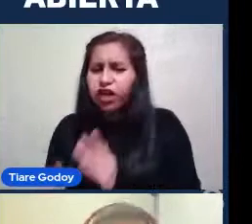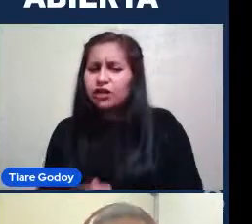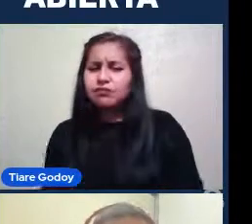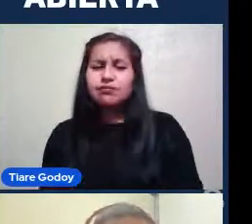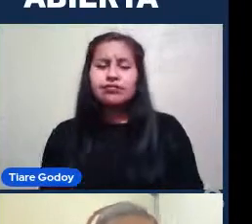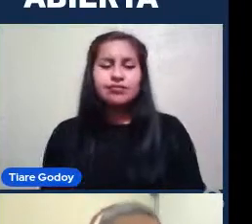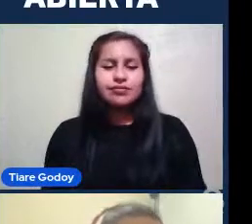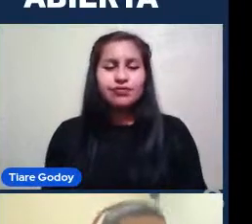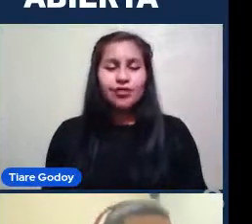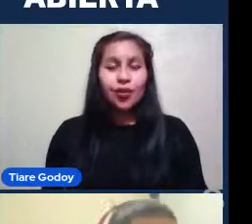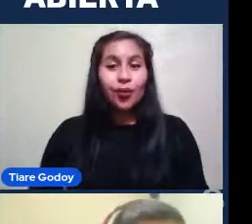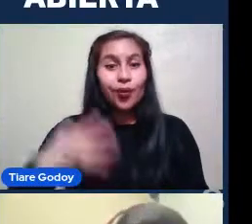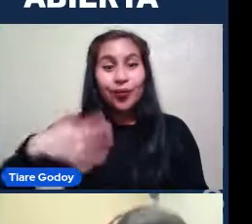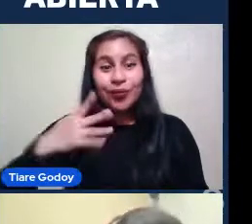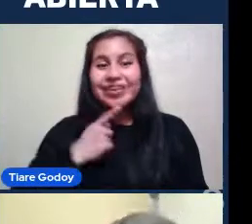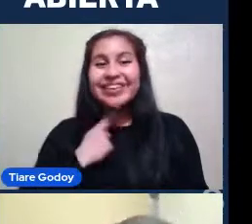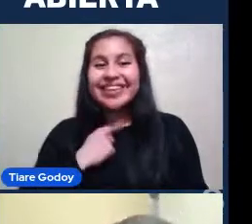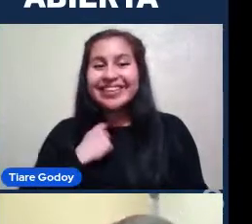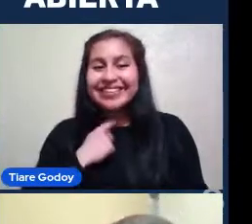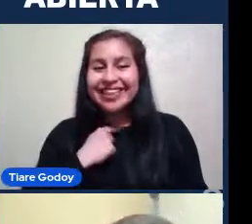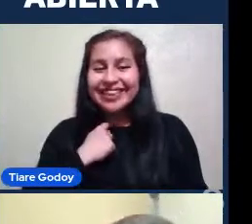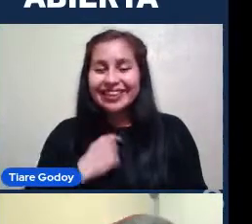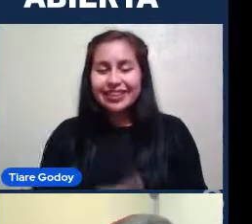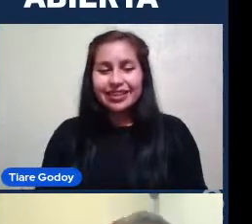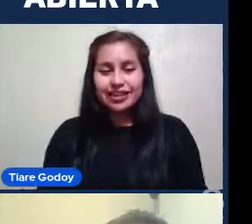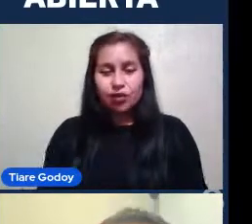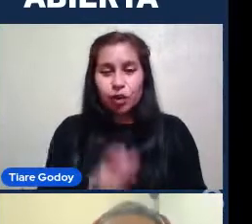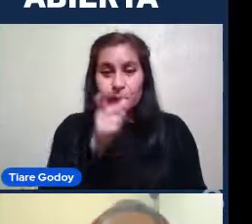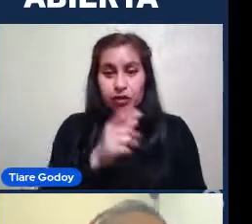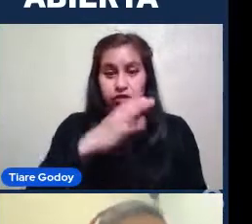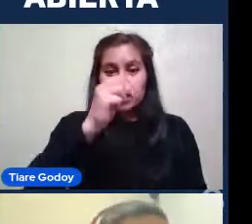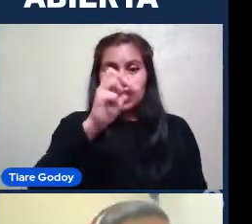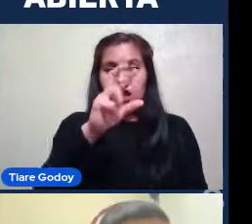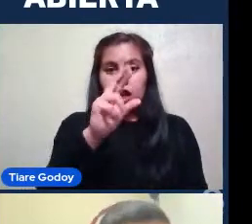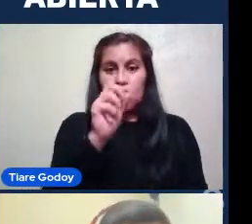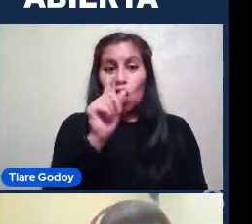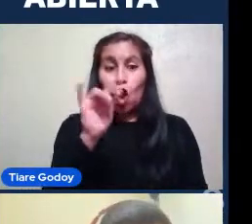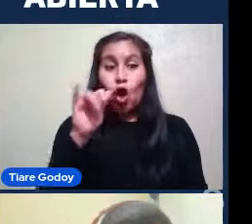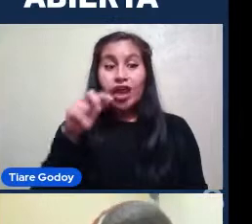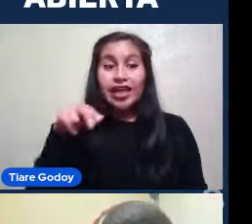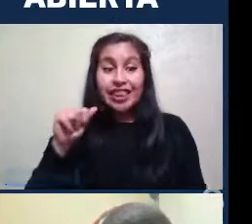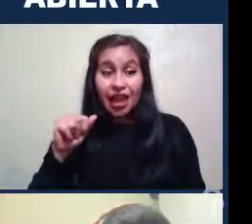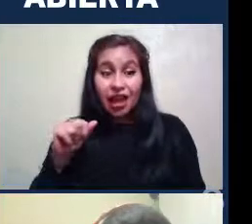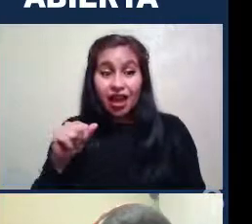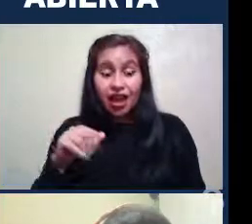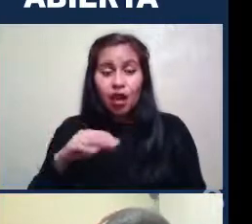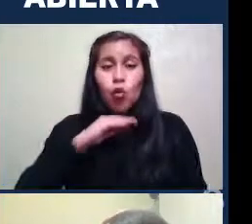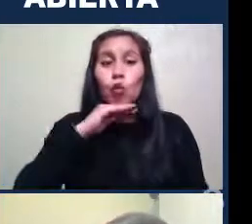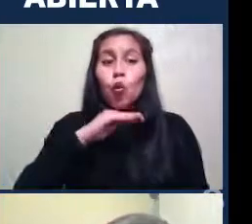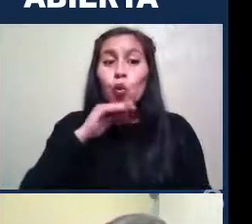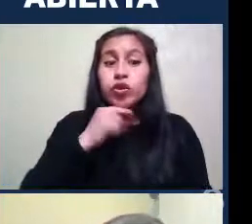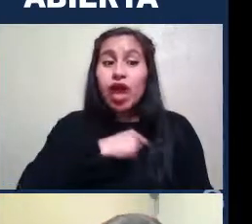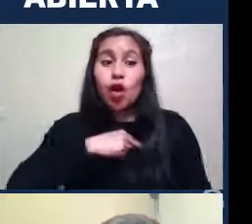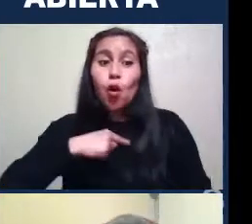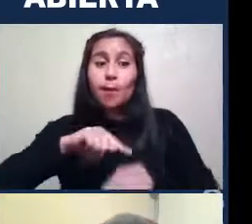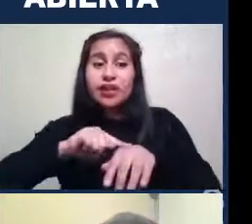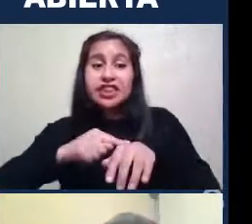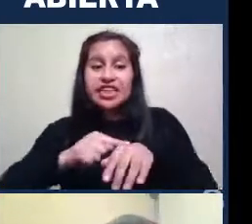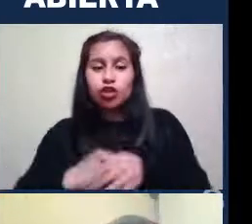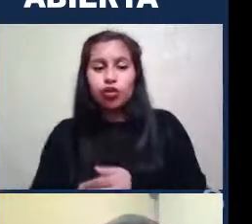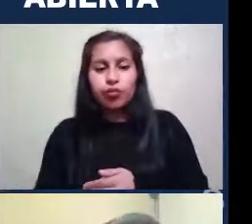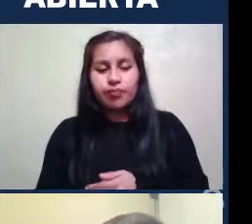Interesante Ya aquí me comenzaron A aparecer Carolina Pino De hecho Tiene ya nombres Un poco más técnicos Bien Dice Lenticular